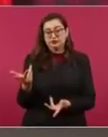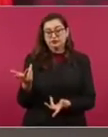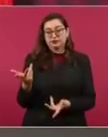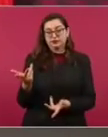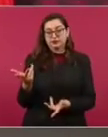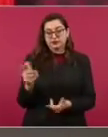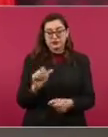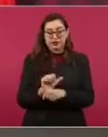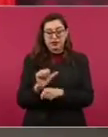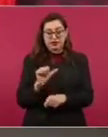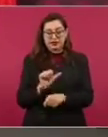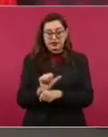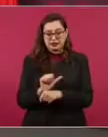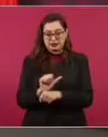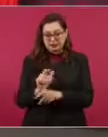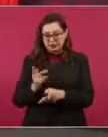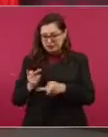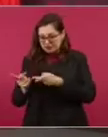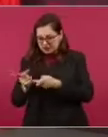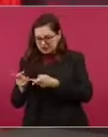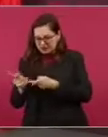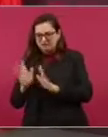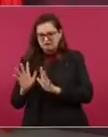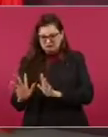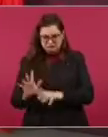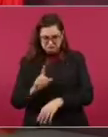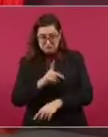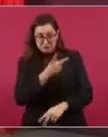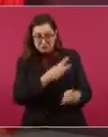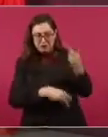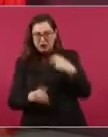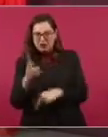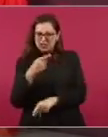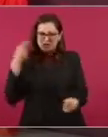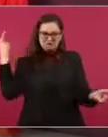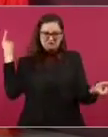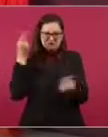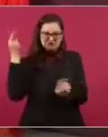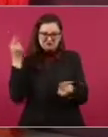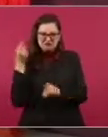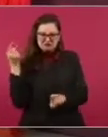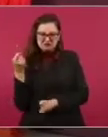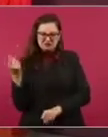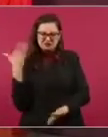tenían preparado un